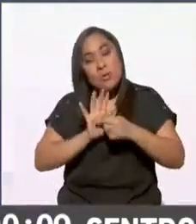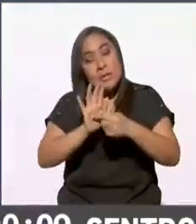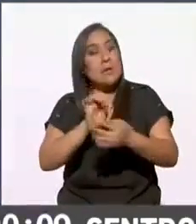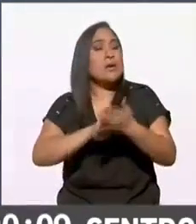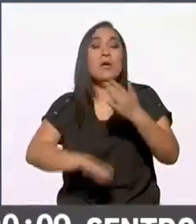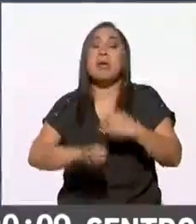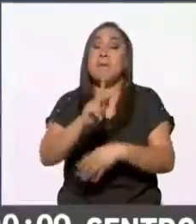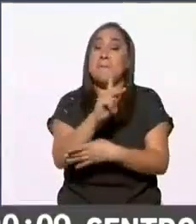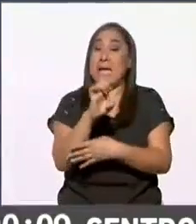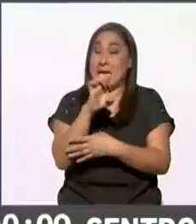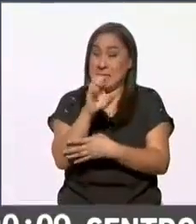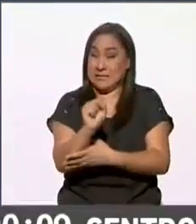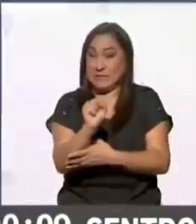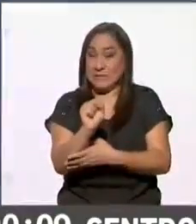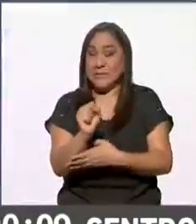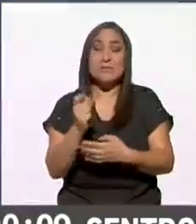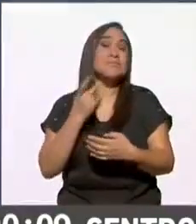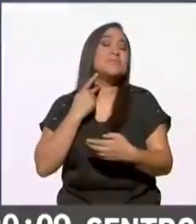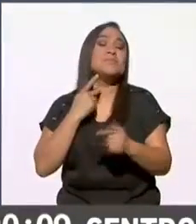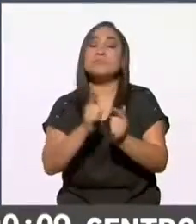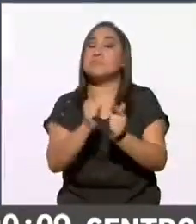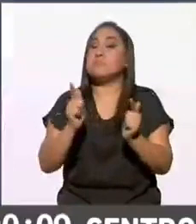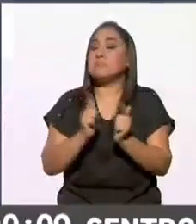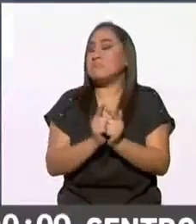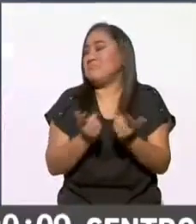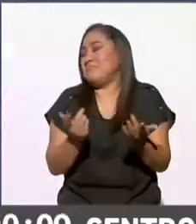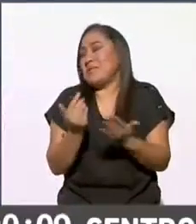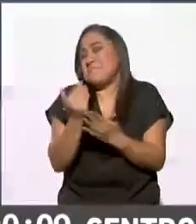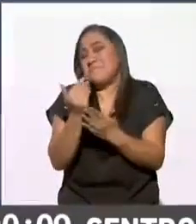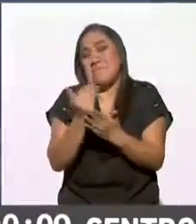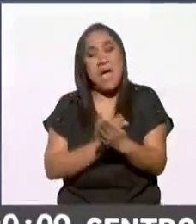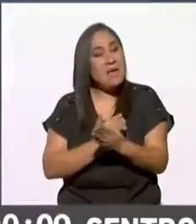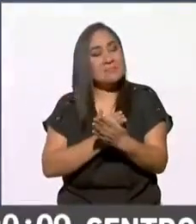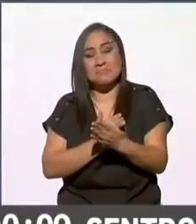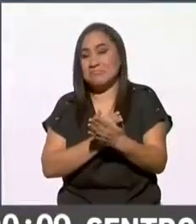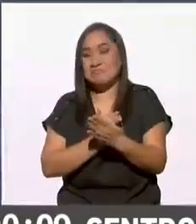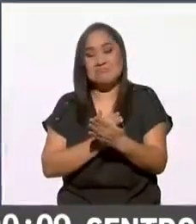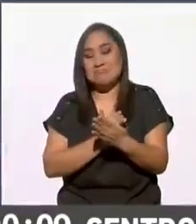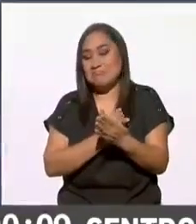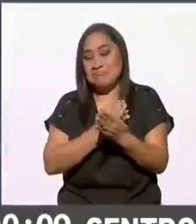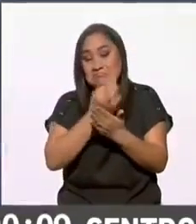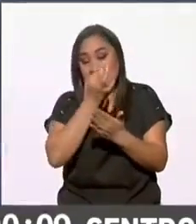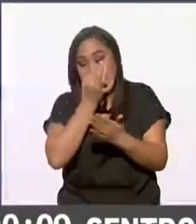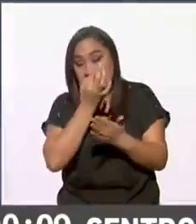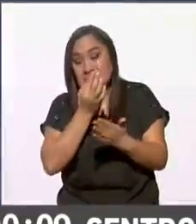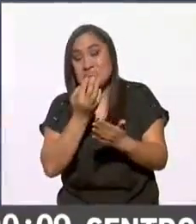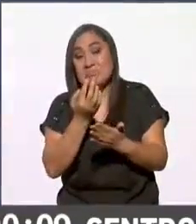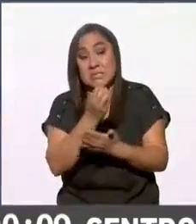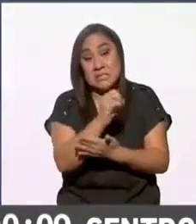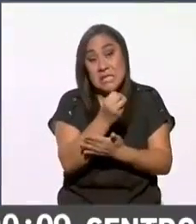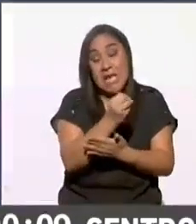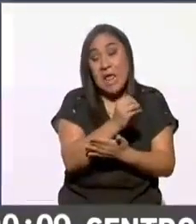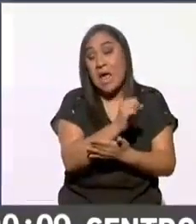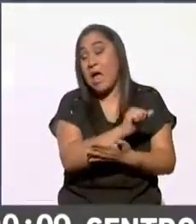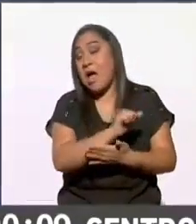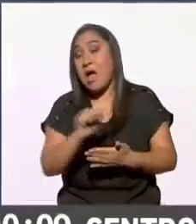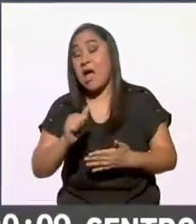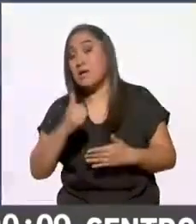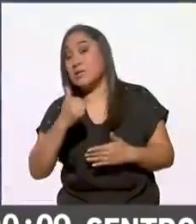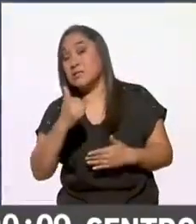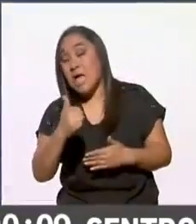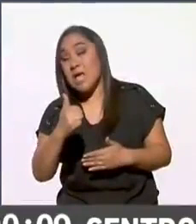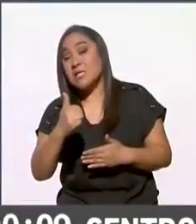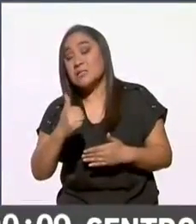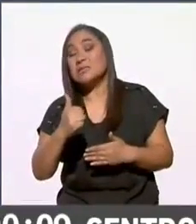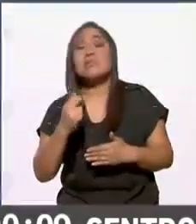PES pues bajísima la participación que hasta el momento estaría teniendo de 0 a 6